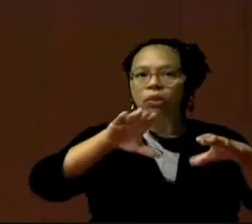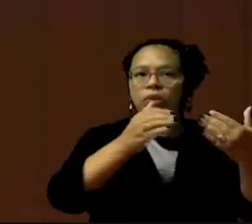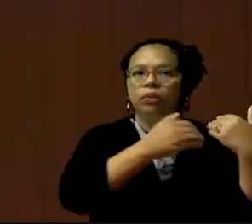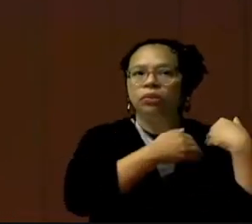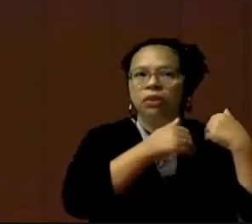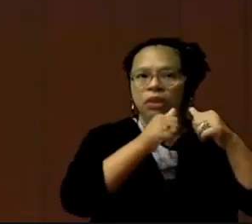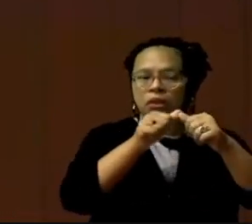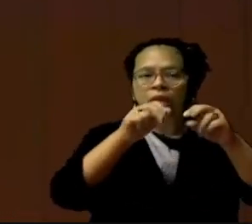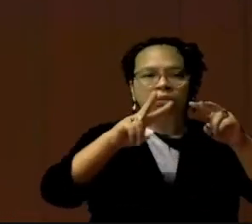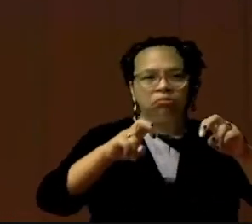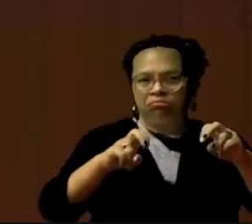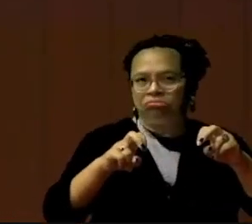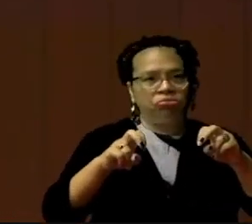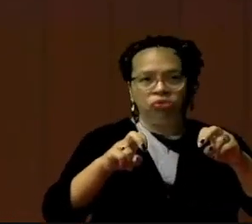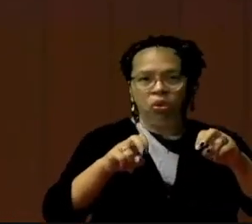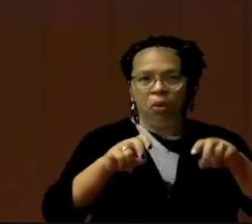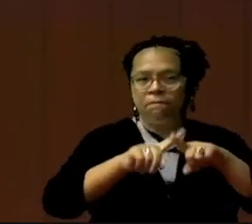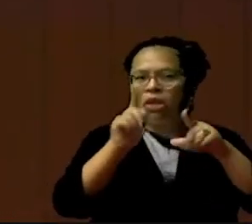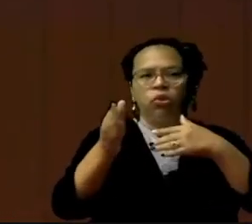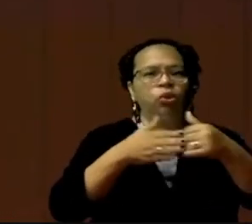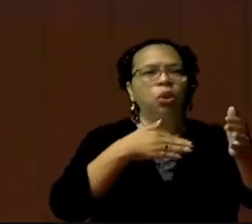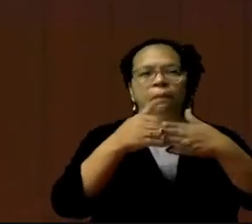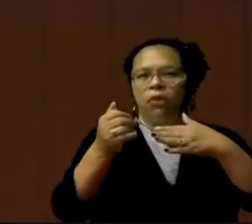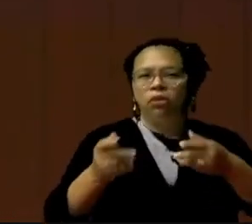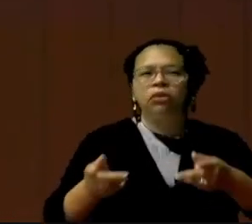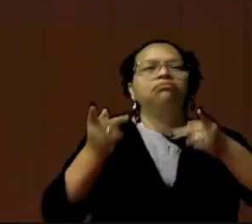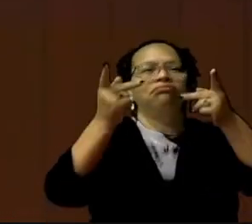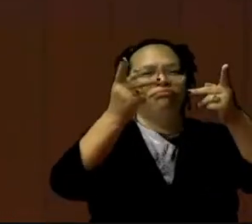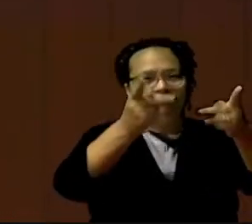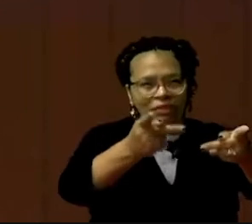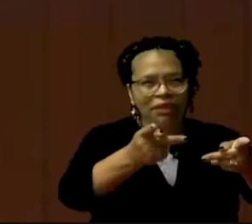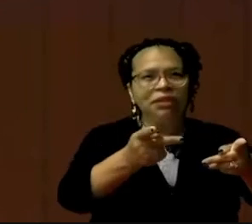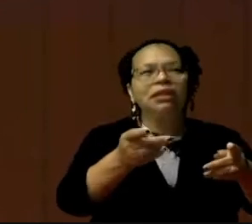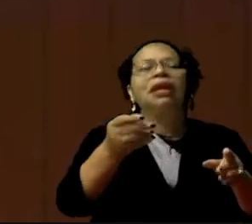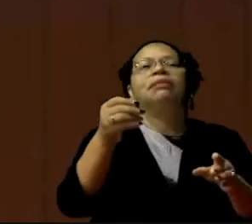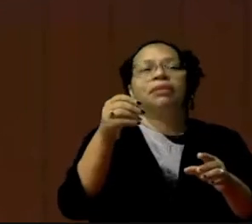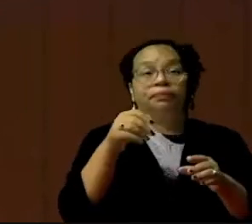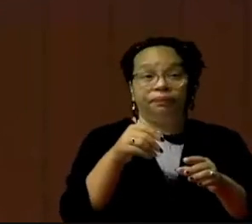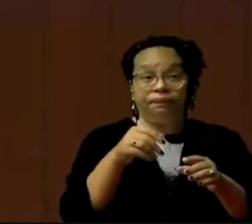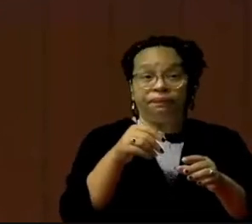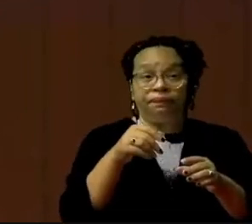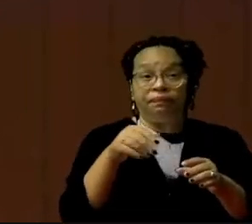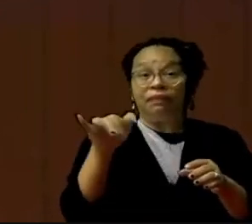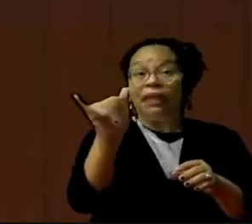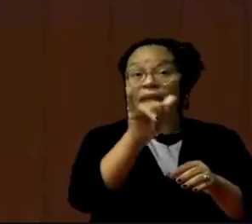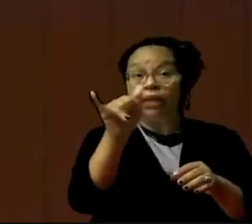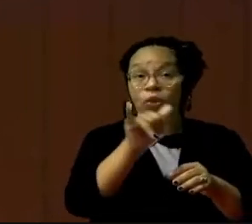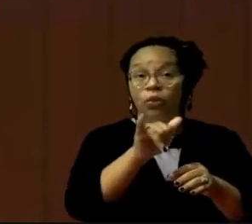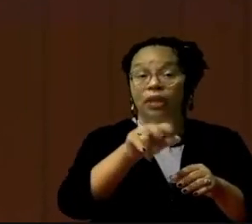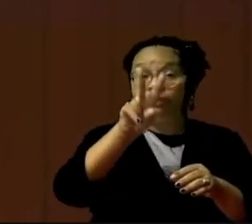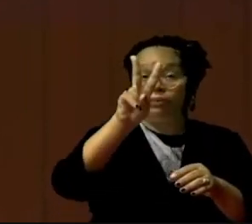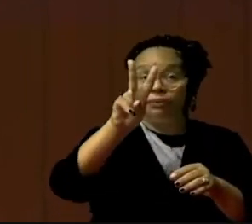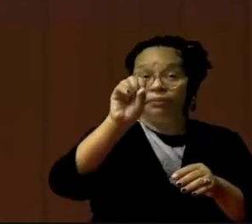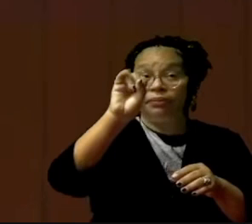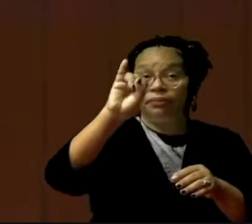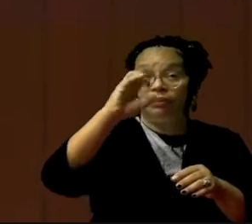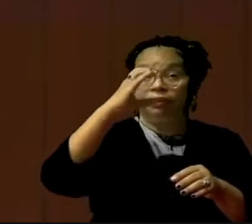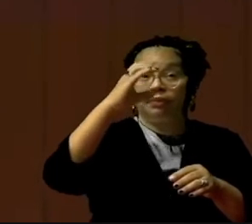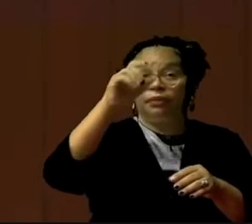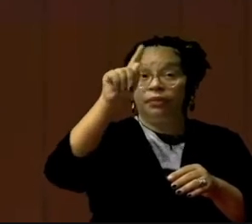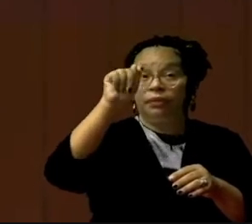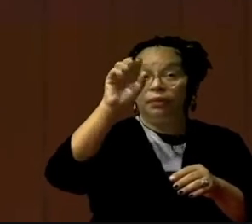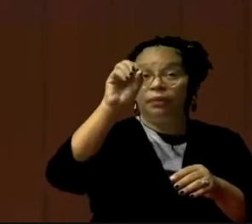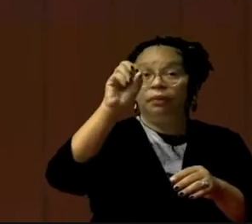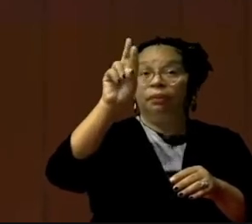como ya lo dijo Norberto, al señor Víctor Castro de Lina Bien, y le voy a contar rapidito y corto